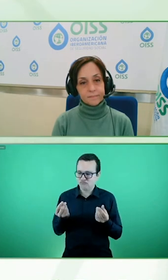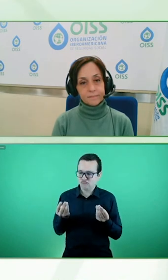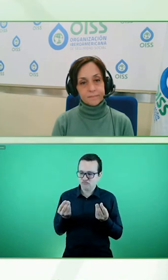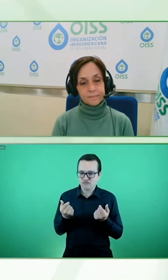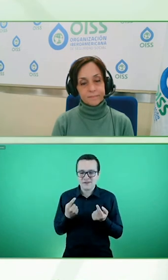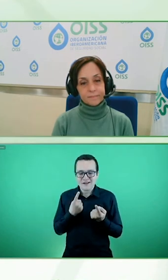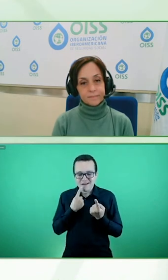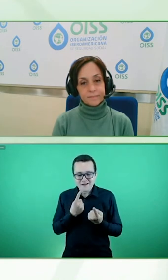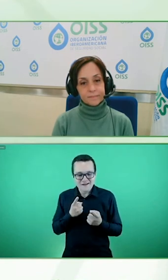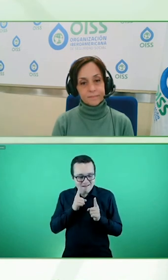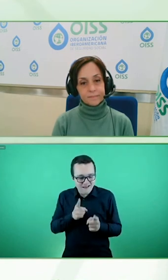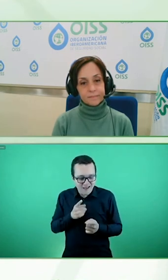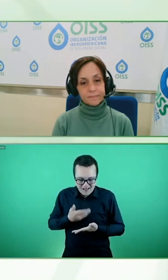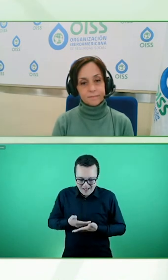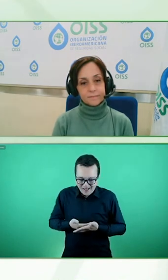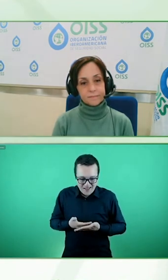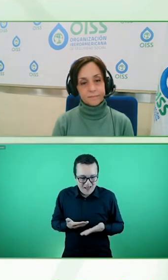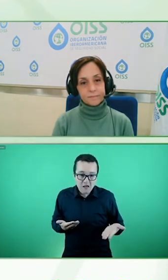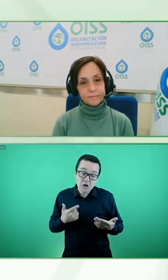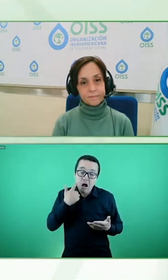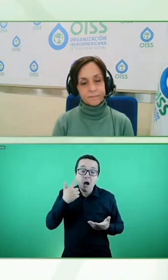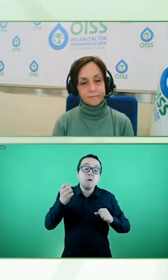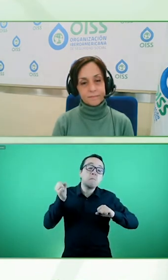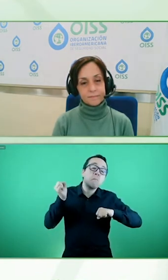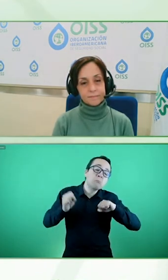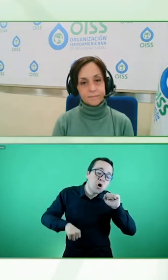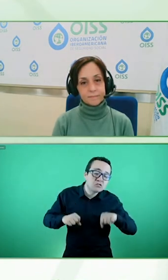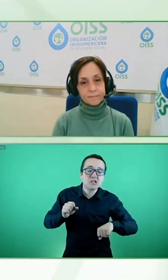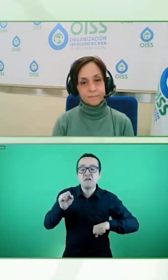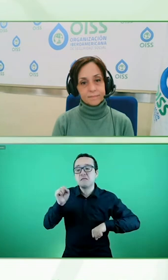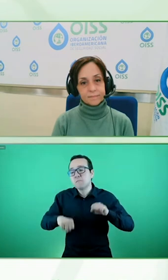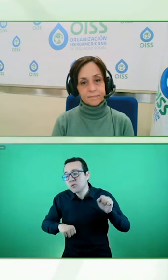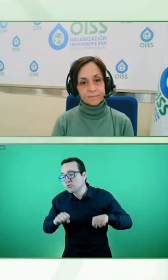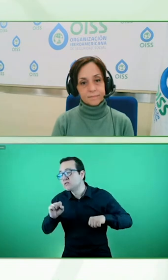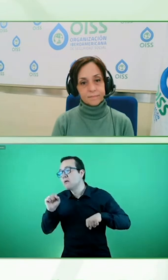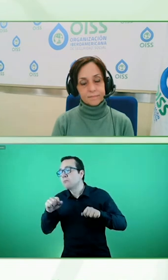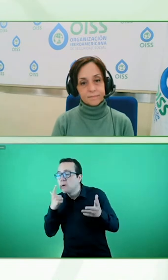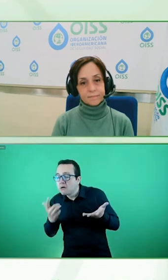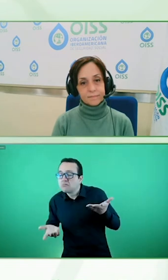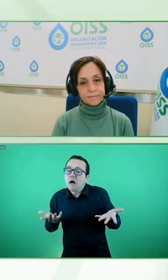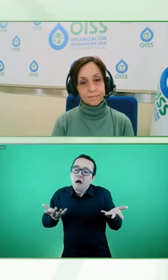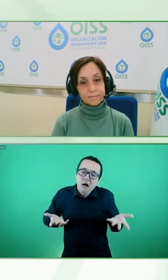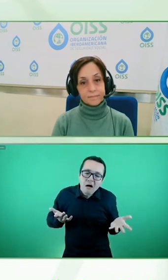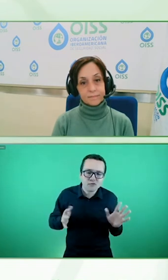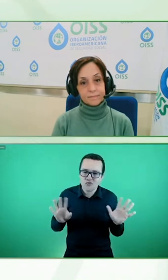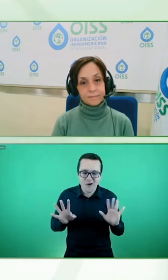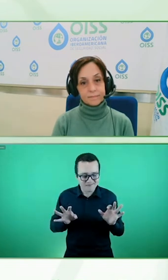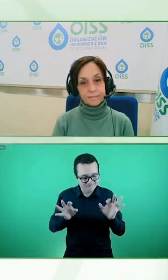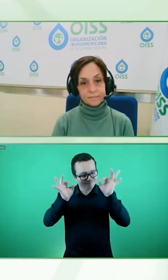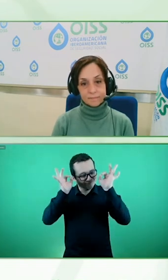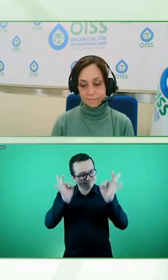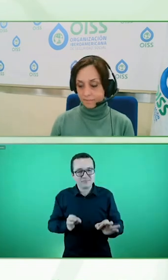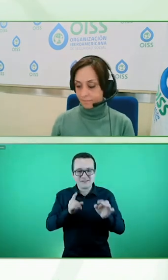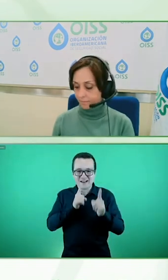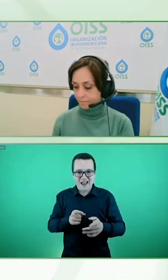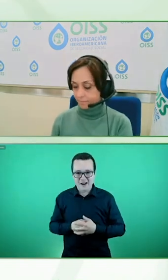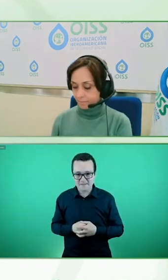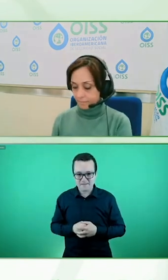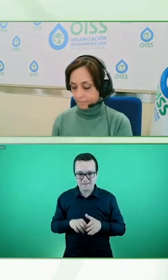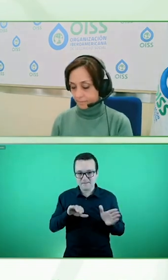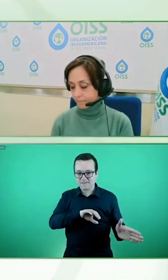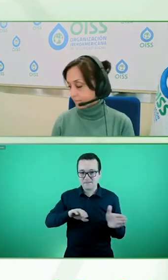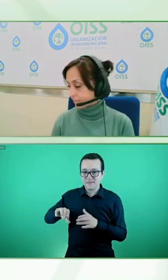hace varios años. Me gustaría partir con Jürgen, Jürgen Mense es